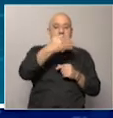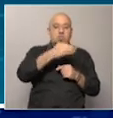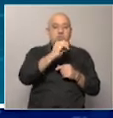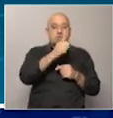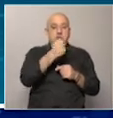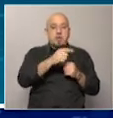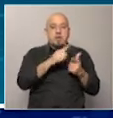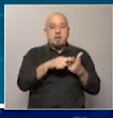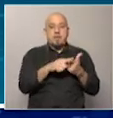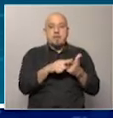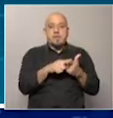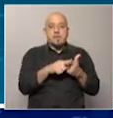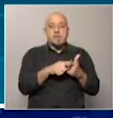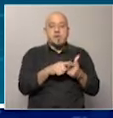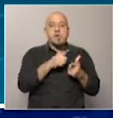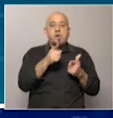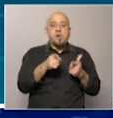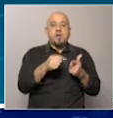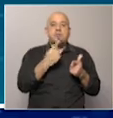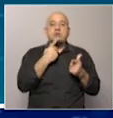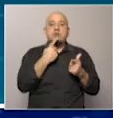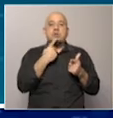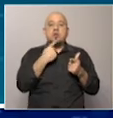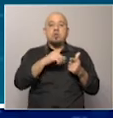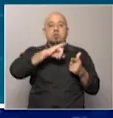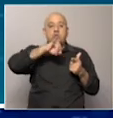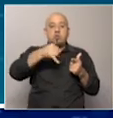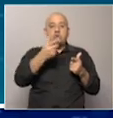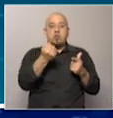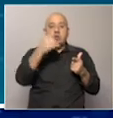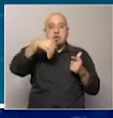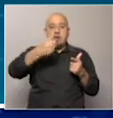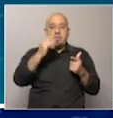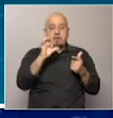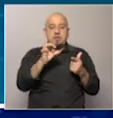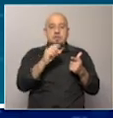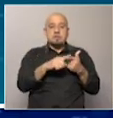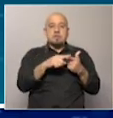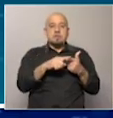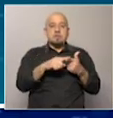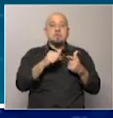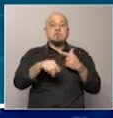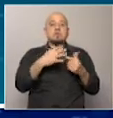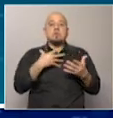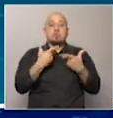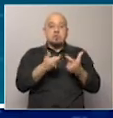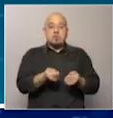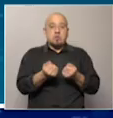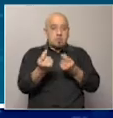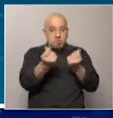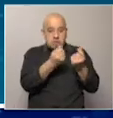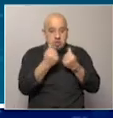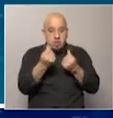la milicia armada y el partido político que es Hamas, con las brigadas al Qasem, había estado apoyando financieramente,